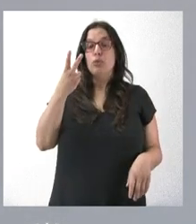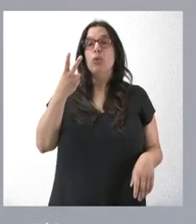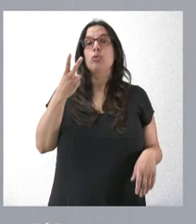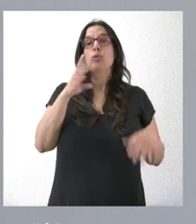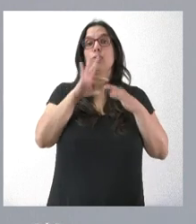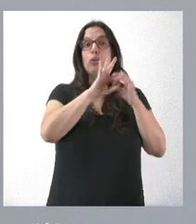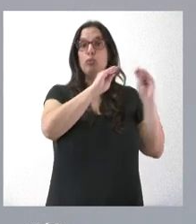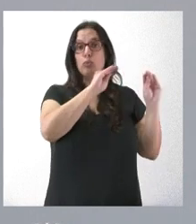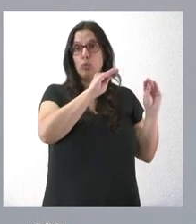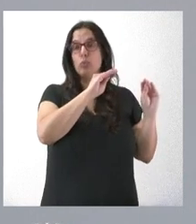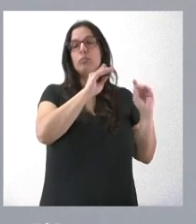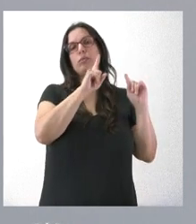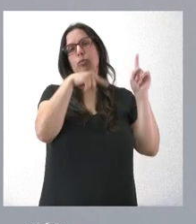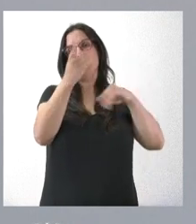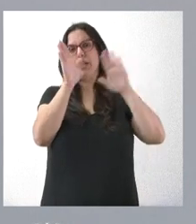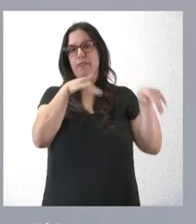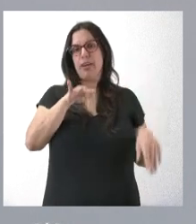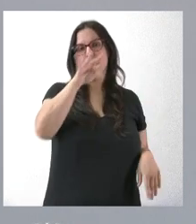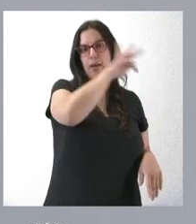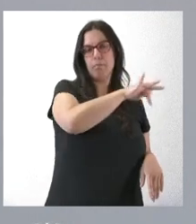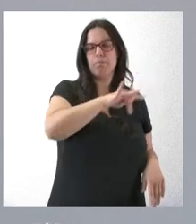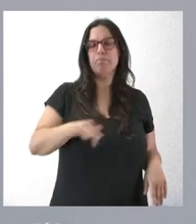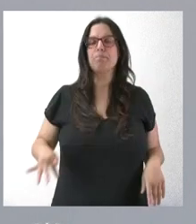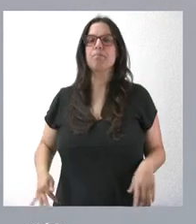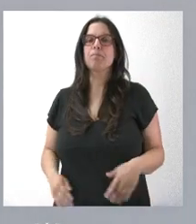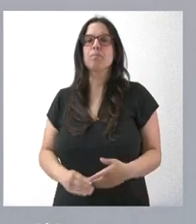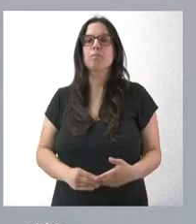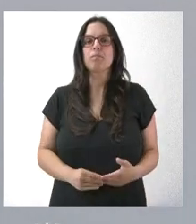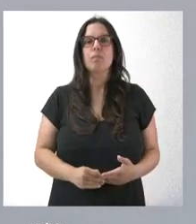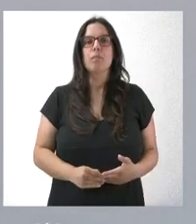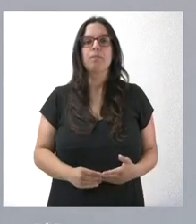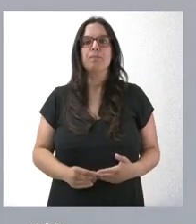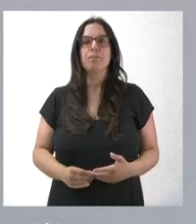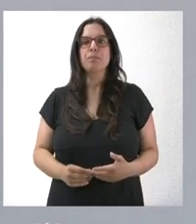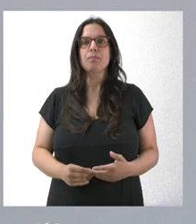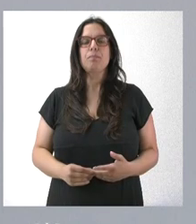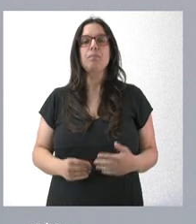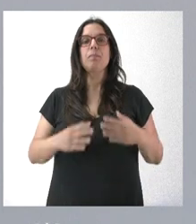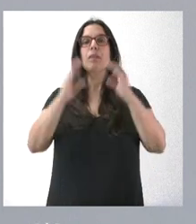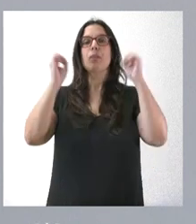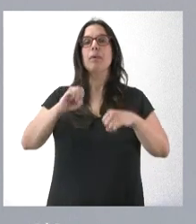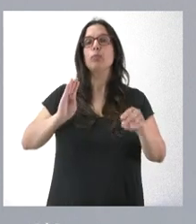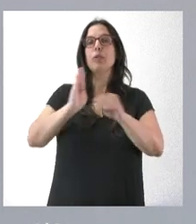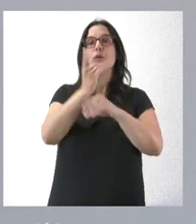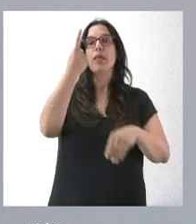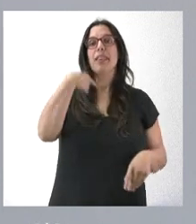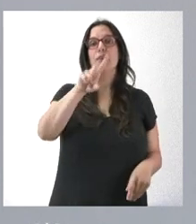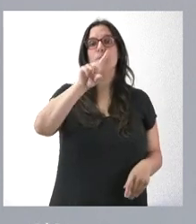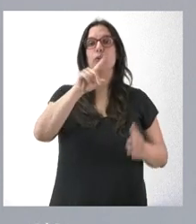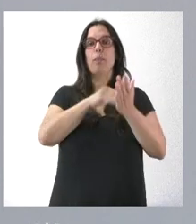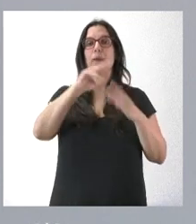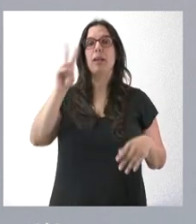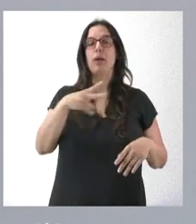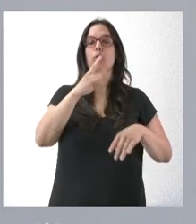Consejería de Medio Ambiente y, por tanto, será posteriormente el consejero quien nos relate. Se aprueba una subvención de 121.000 euros para la